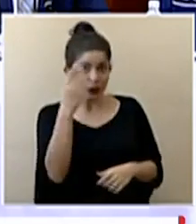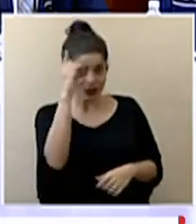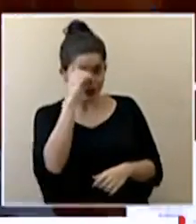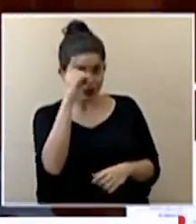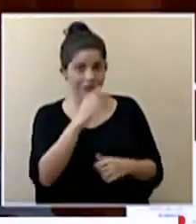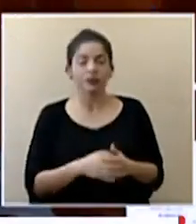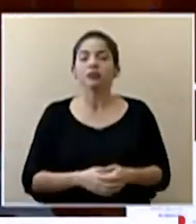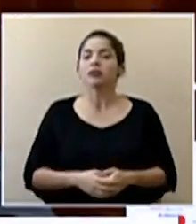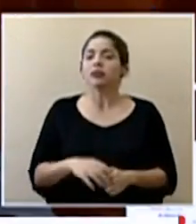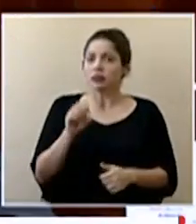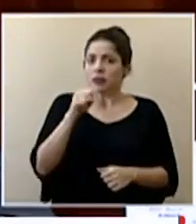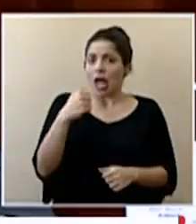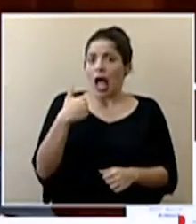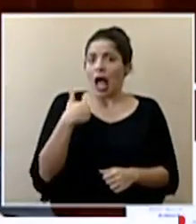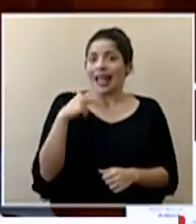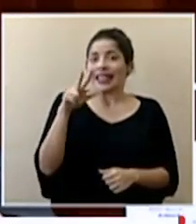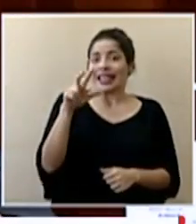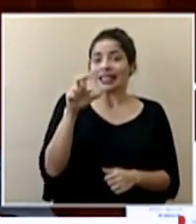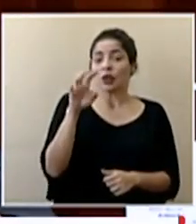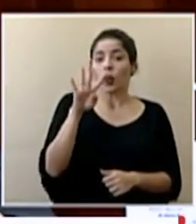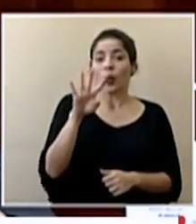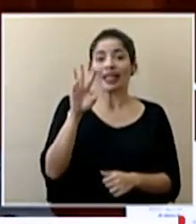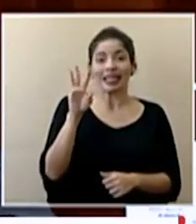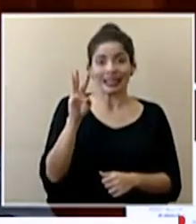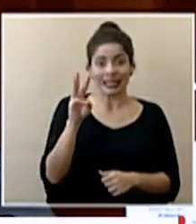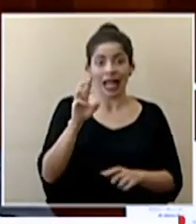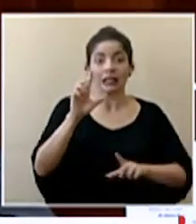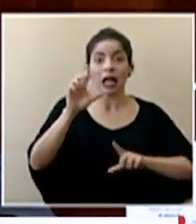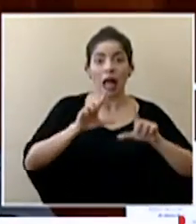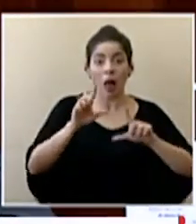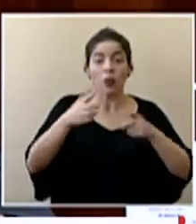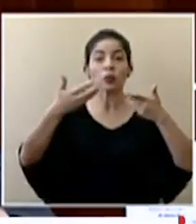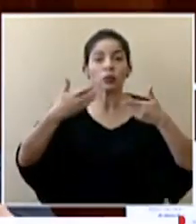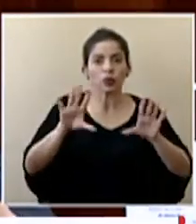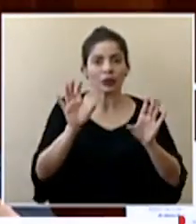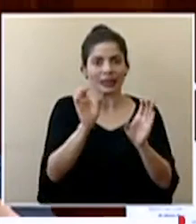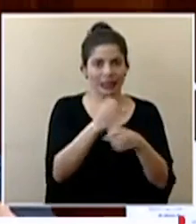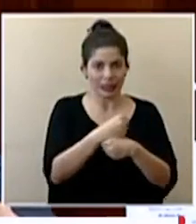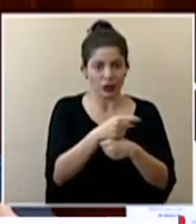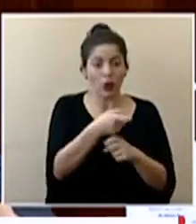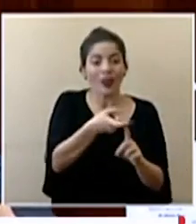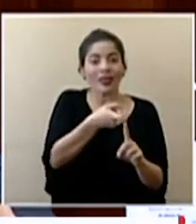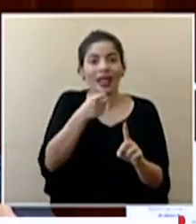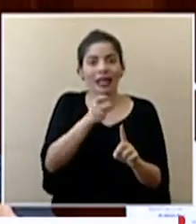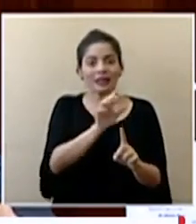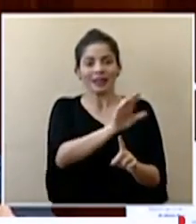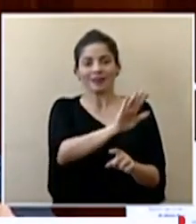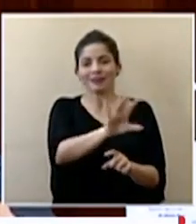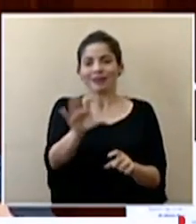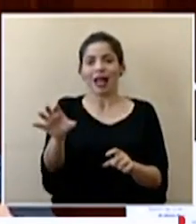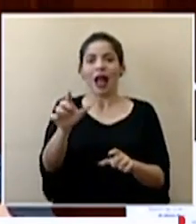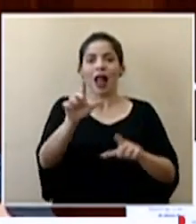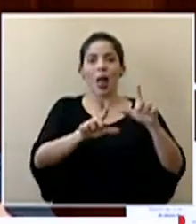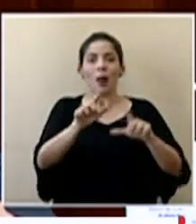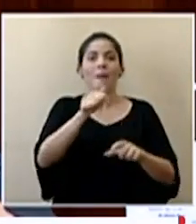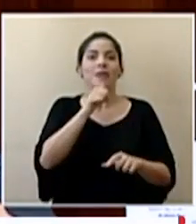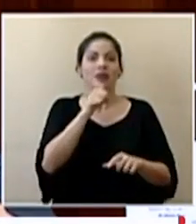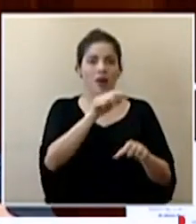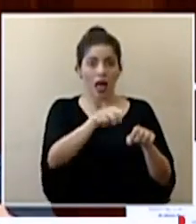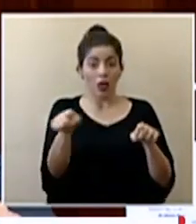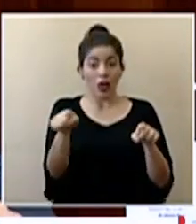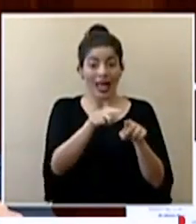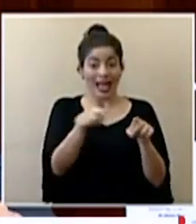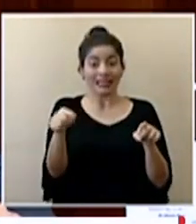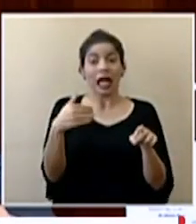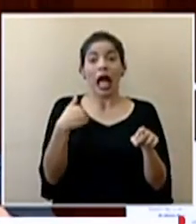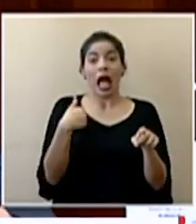Sí, tenemos 346 pruebas que se han realizado en laboratorios privados de las cuales